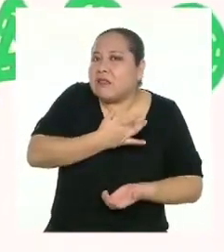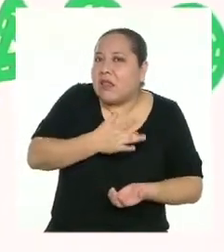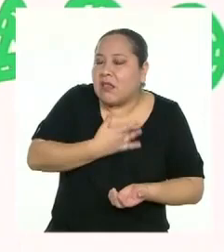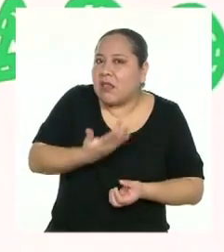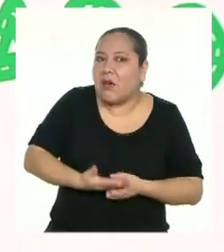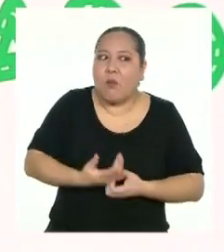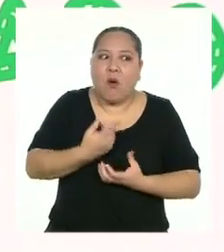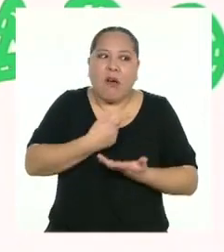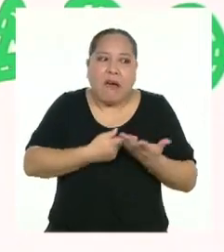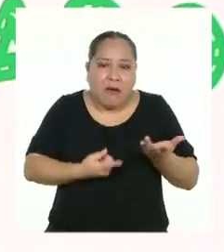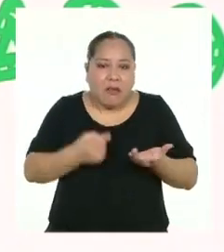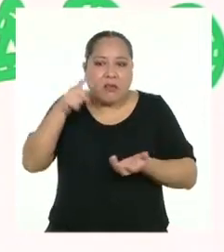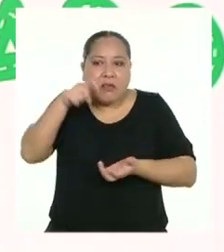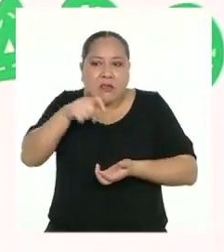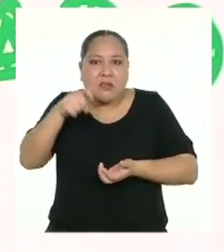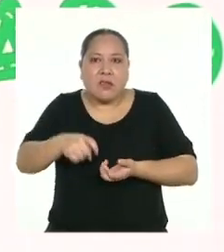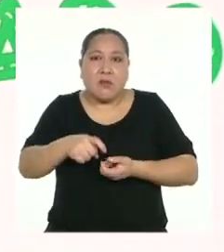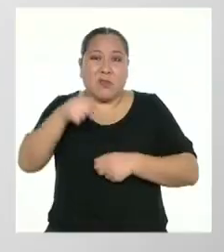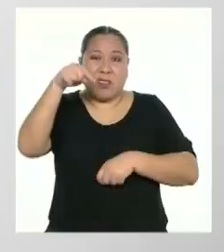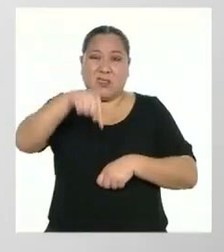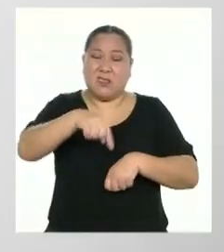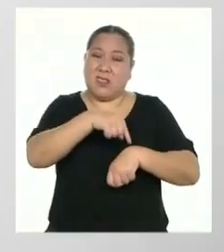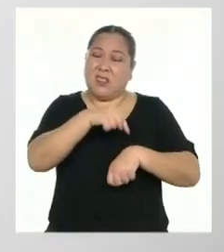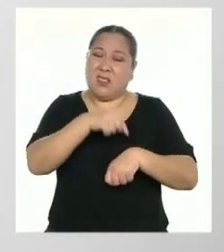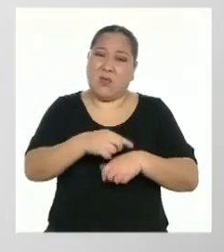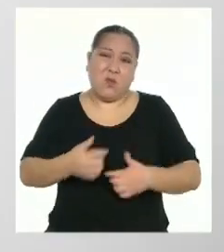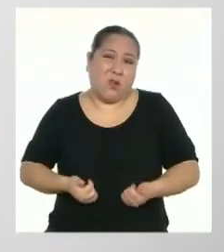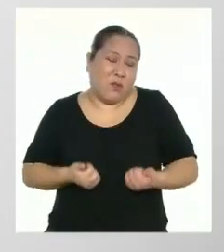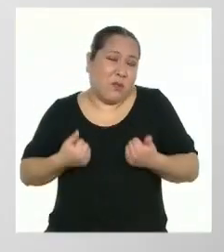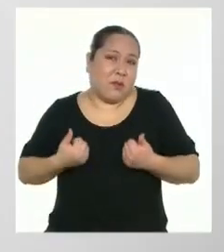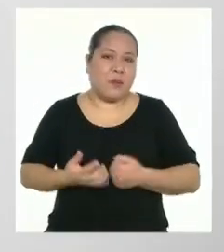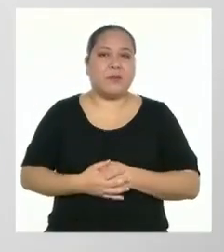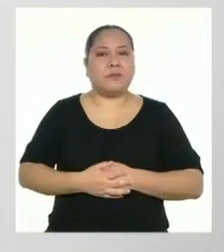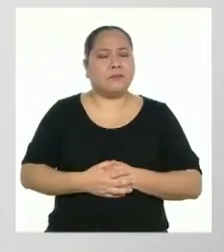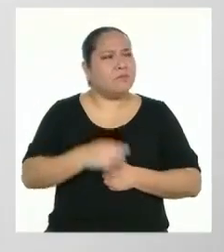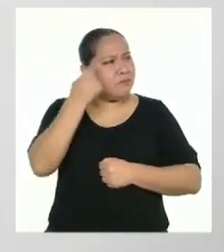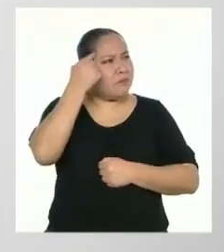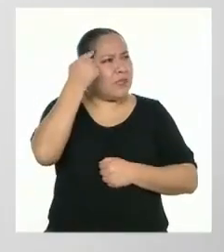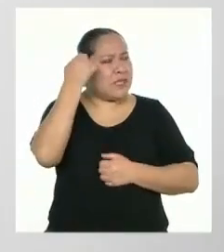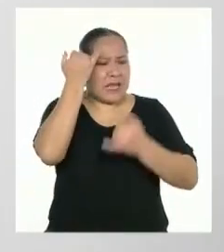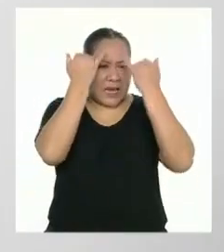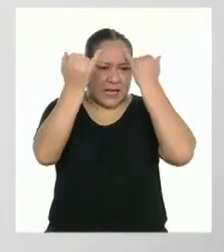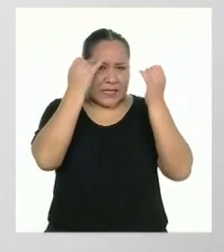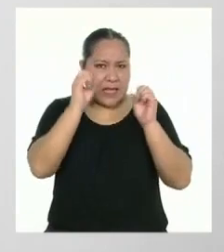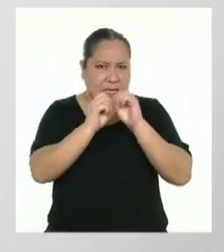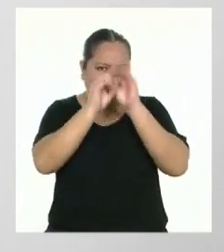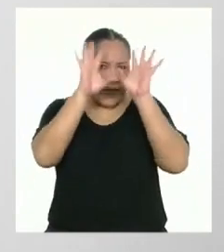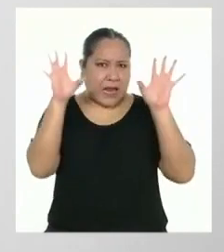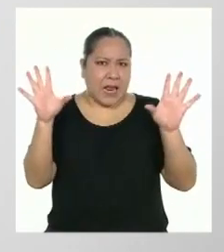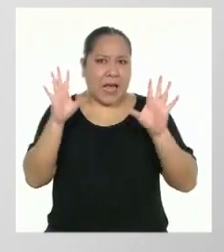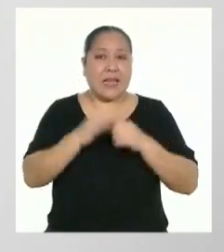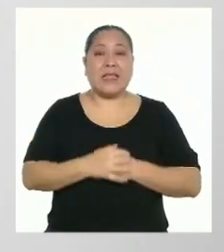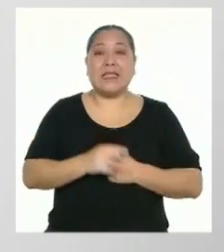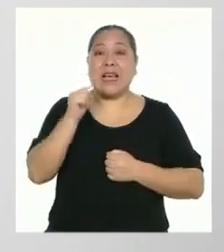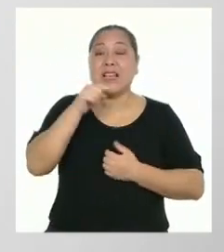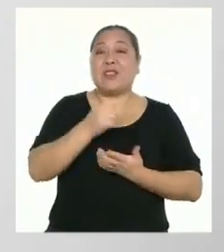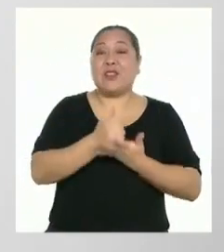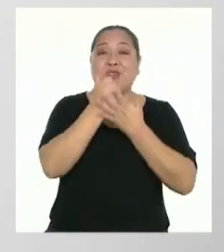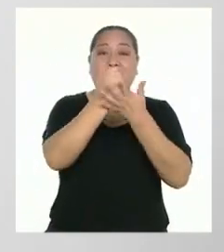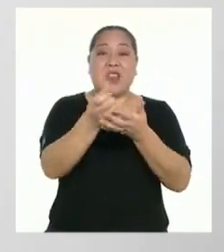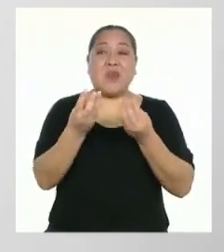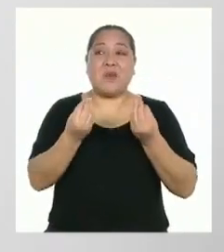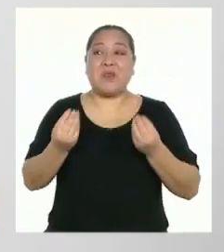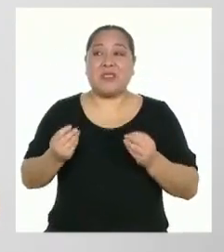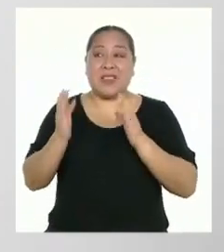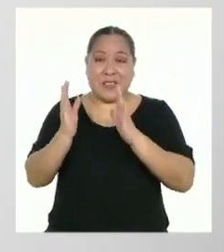necesitamos y sobre la situación que estamos atravesando. Creo que tenemos las ideas centrales muy claras y nos serán de gran utilidad